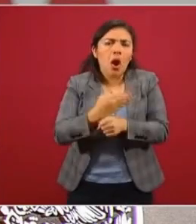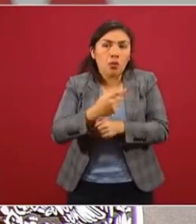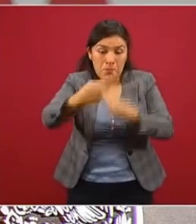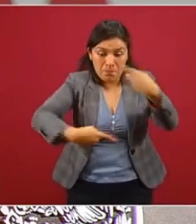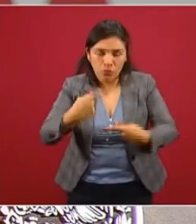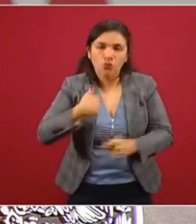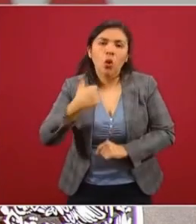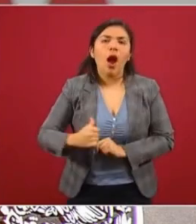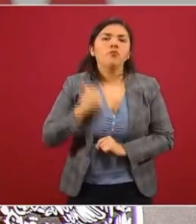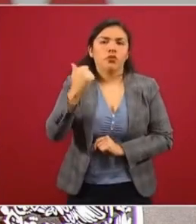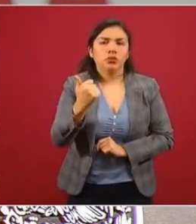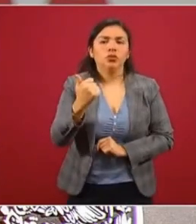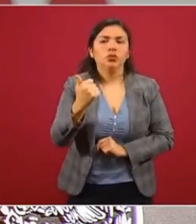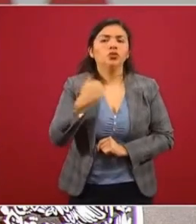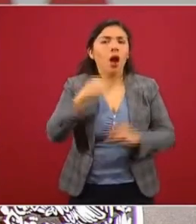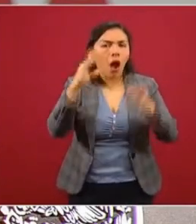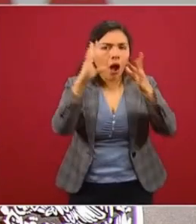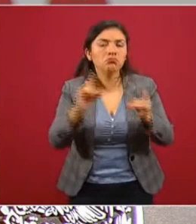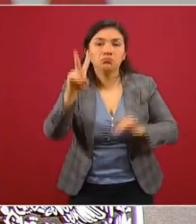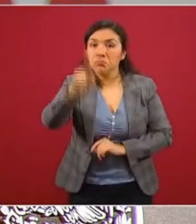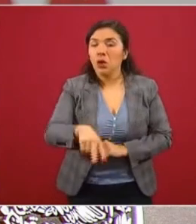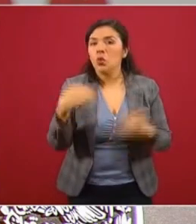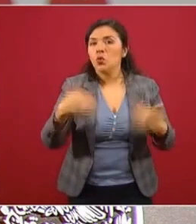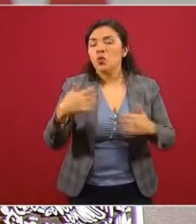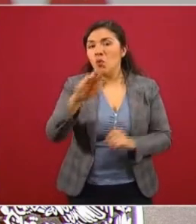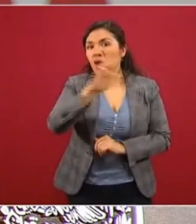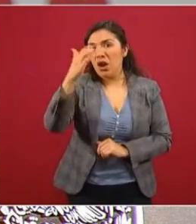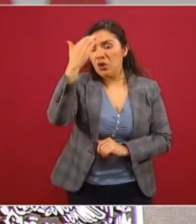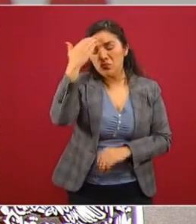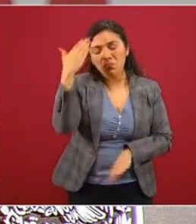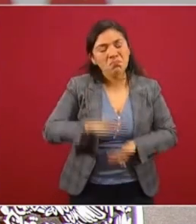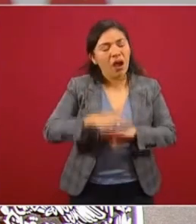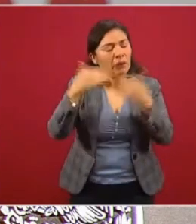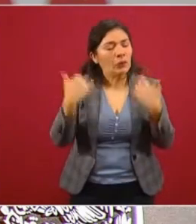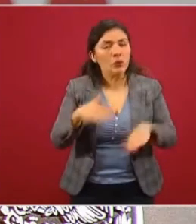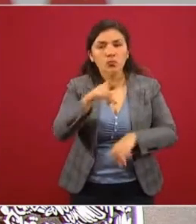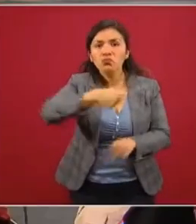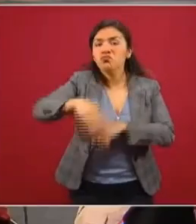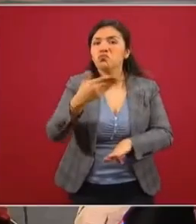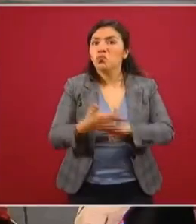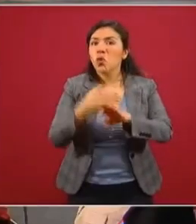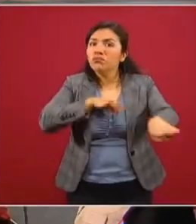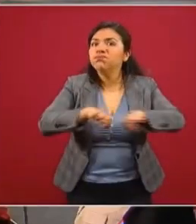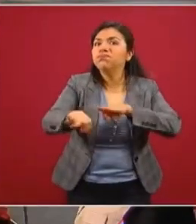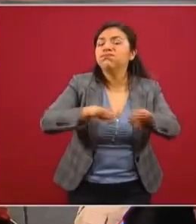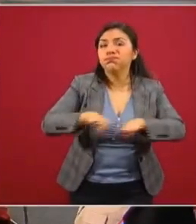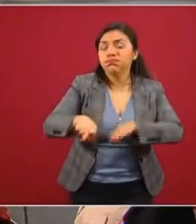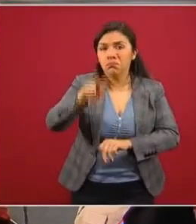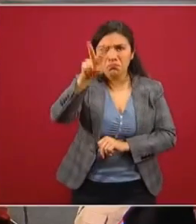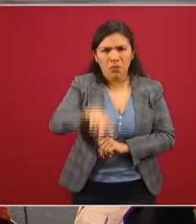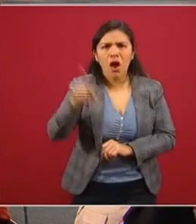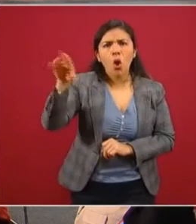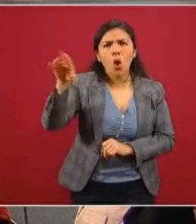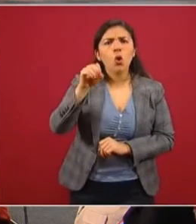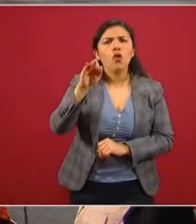su pregunta para hacerles un amplio reconocimiento, porque han hecho un trabajo excelente. Y obviamente COFEPRIS está abierto